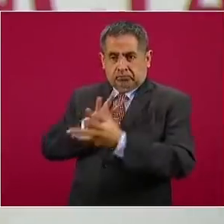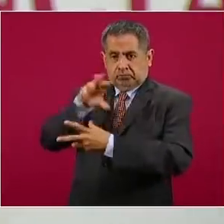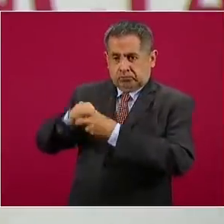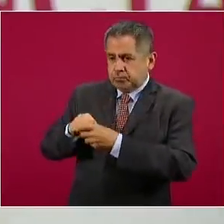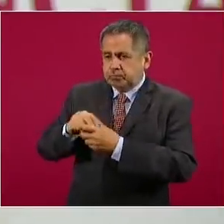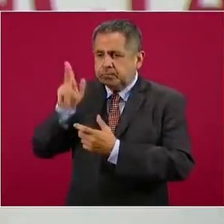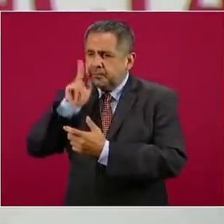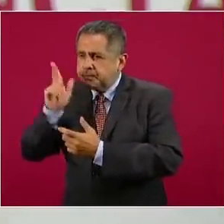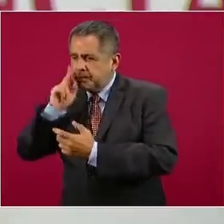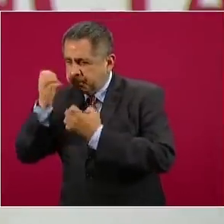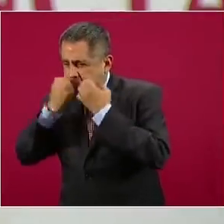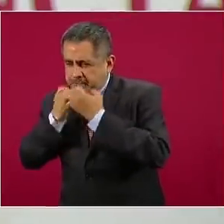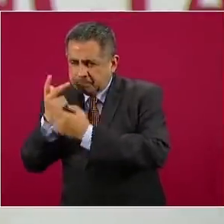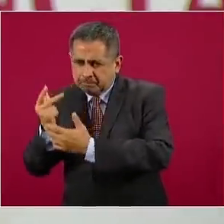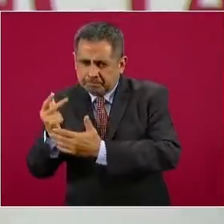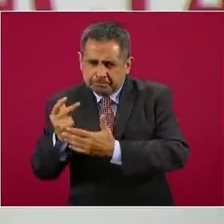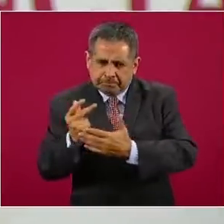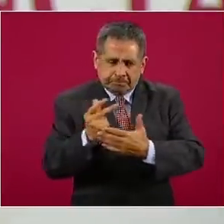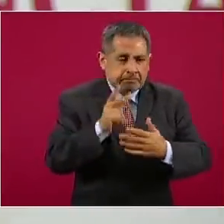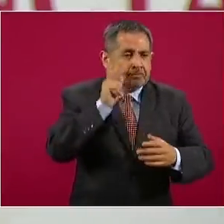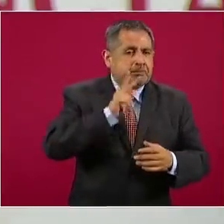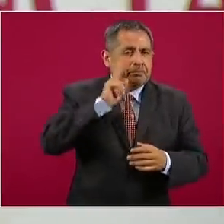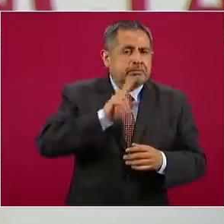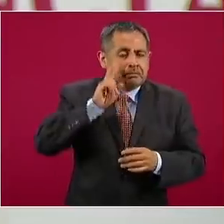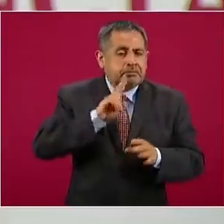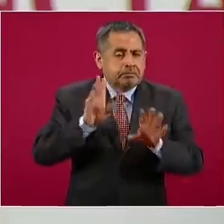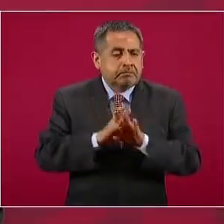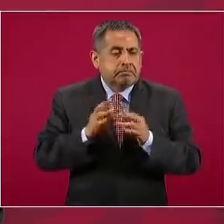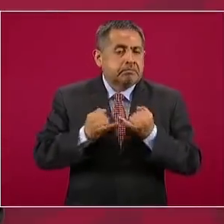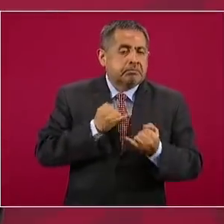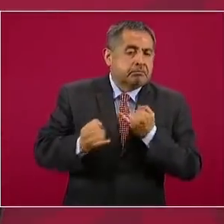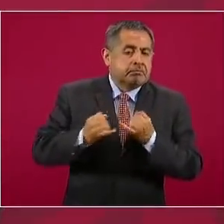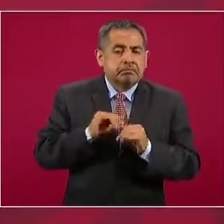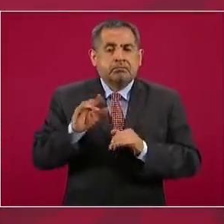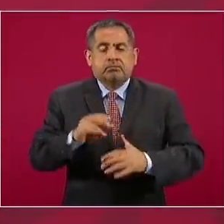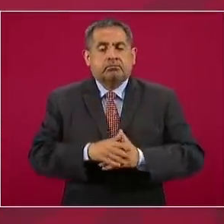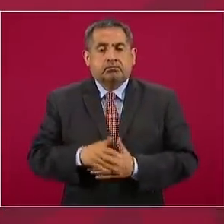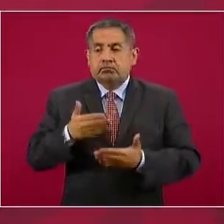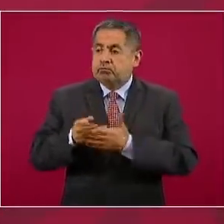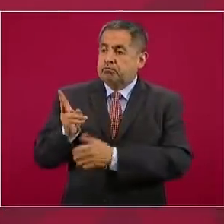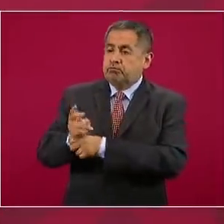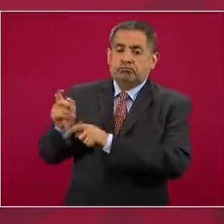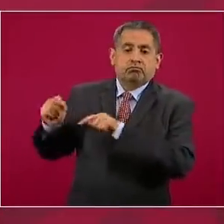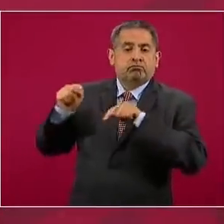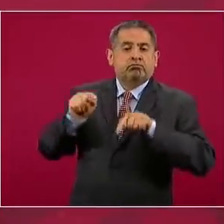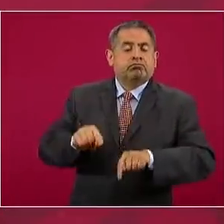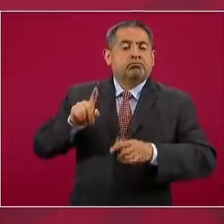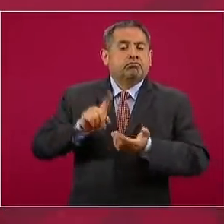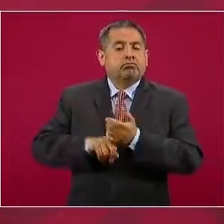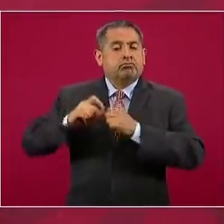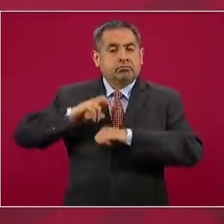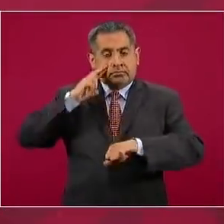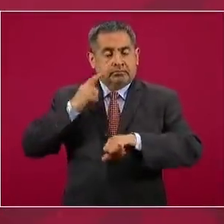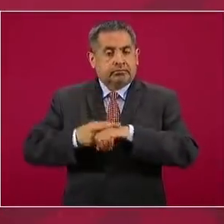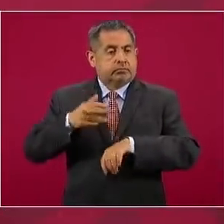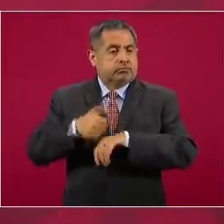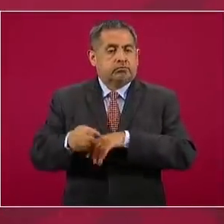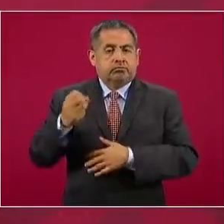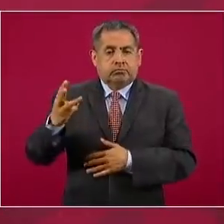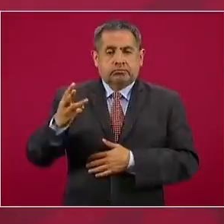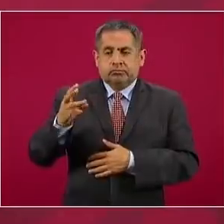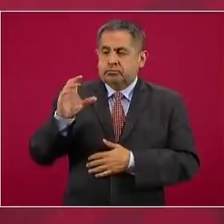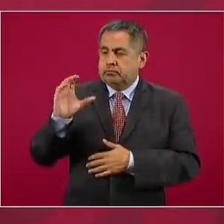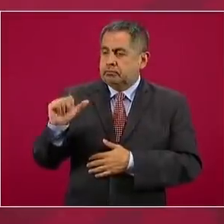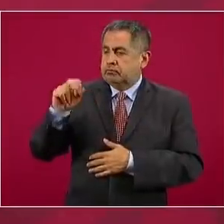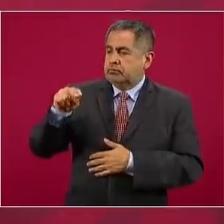Hemos invitado el día de hoy a quien representa y dirige esta fase 3 por parte de